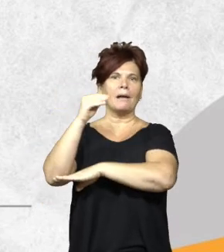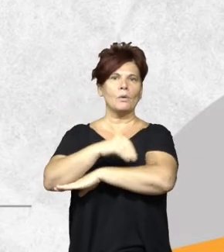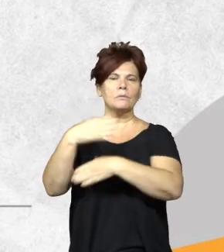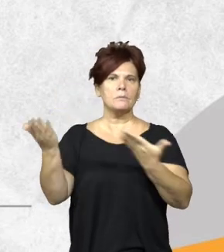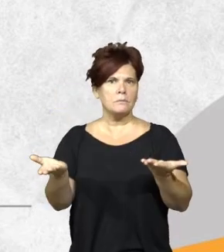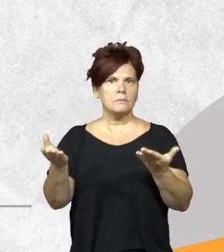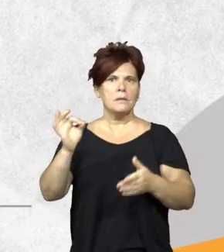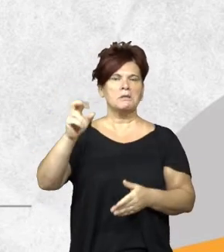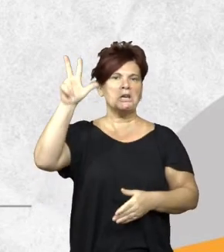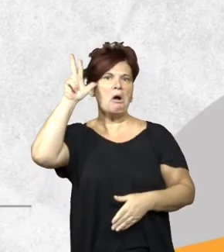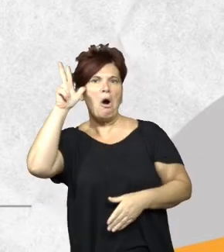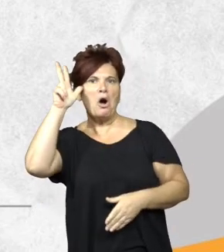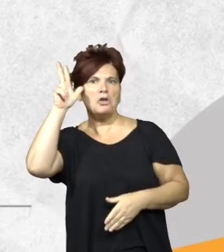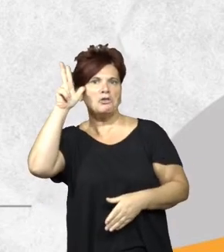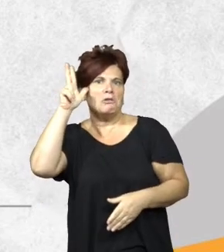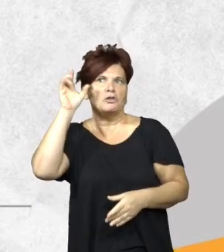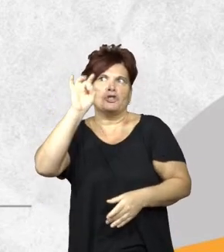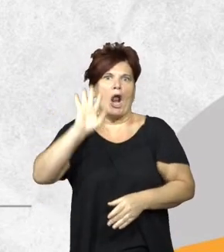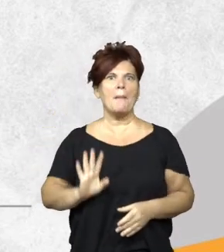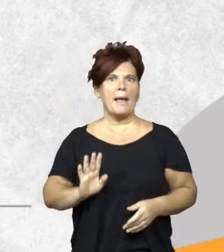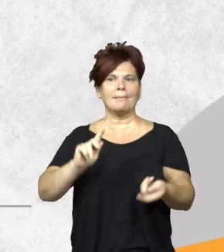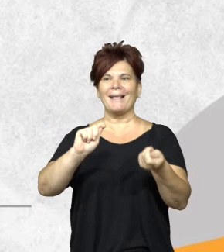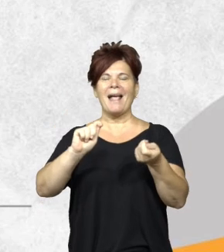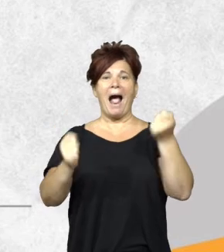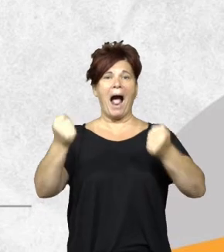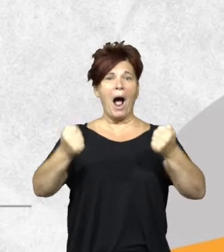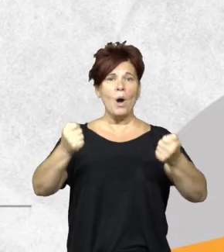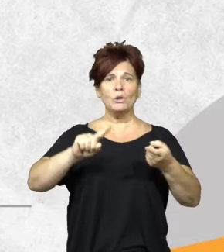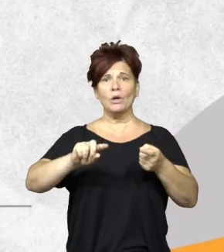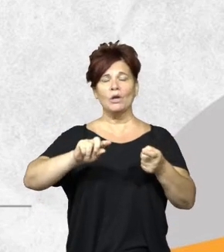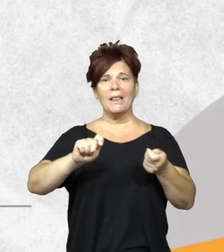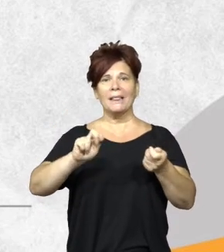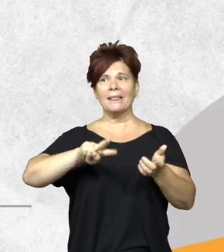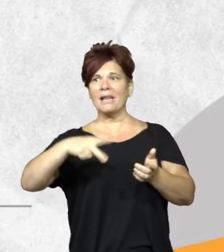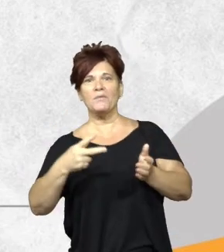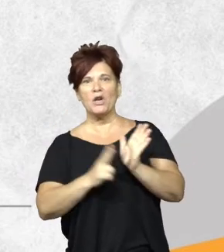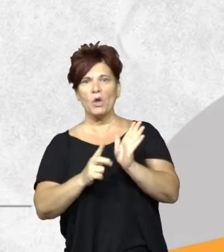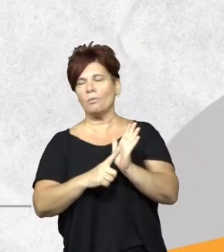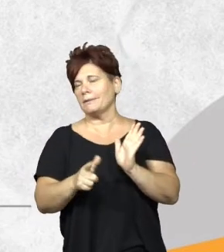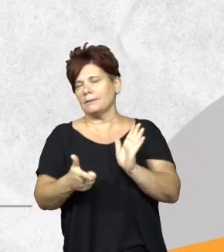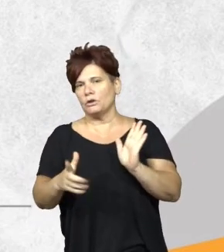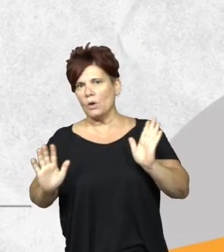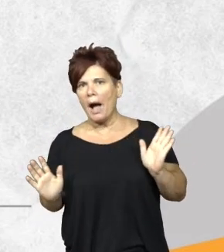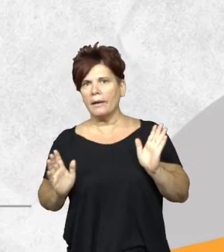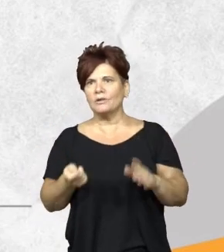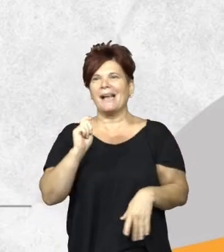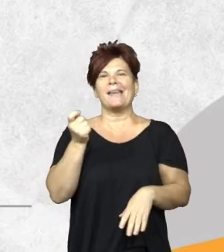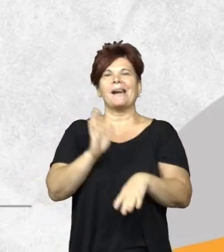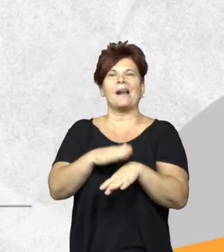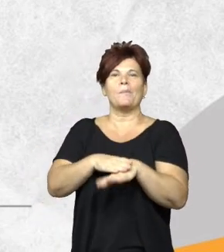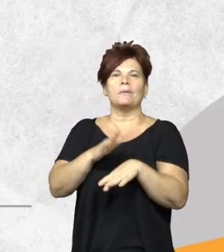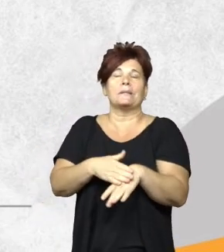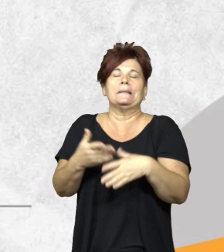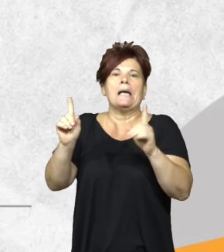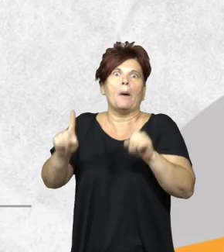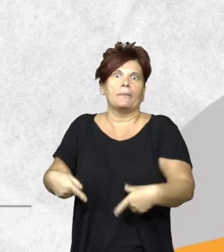nadie hace el 08, nunca nadie hace la transferencia, entonces es muy difícil determinar el infractor y sobre quién accionar. Y ni hablar